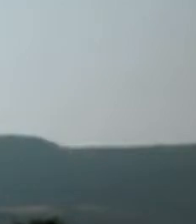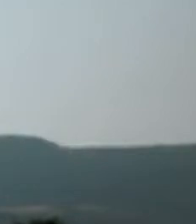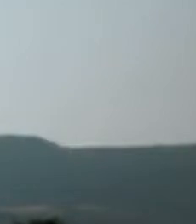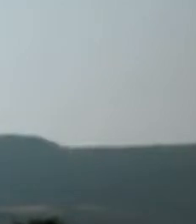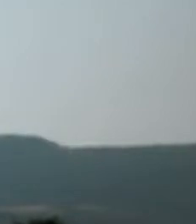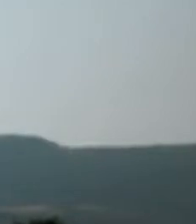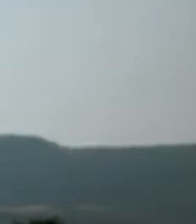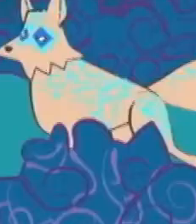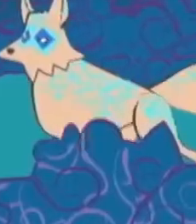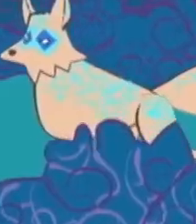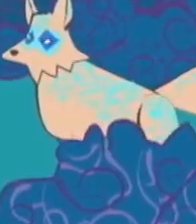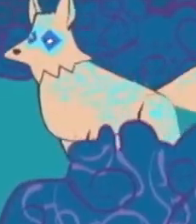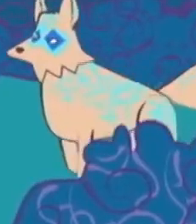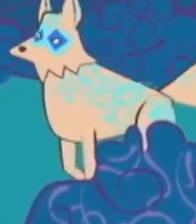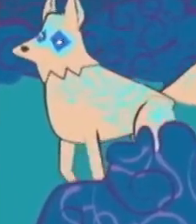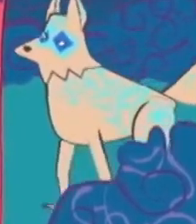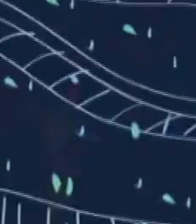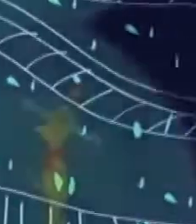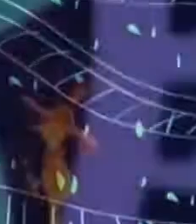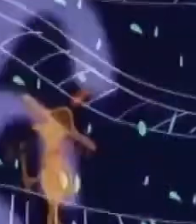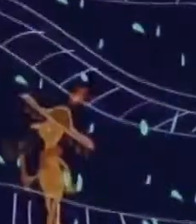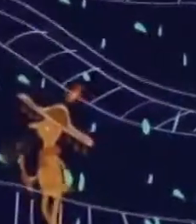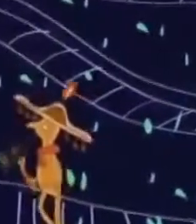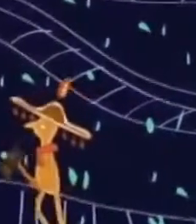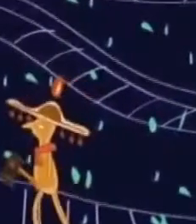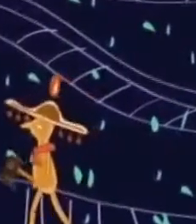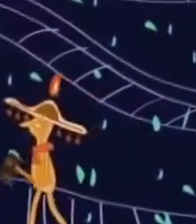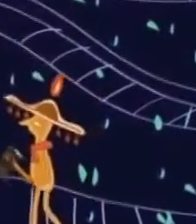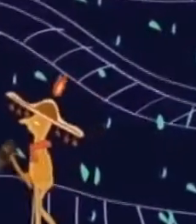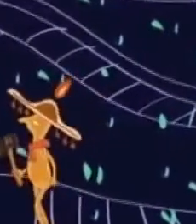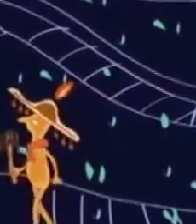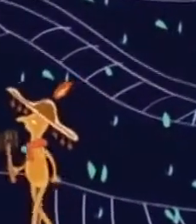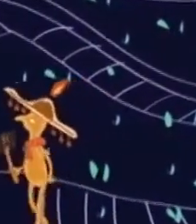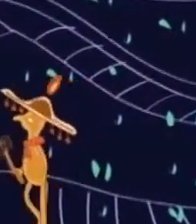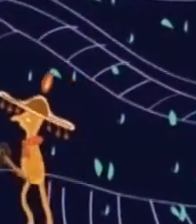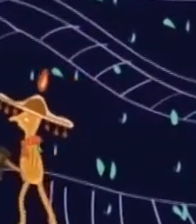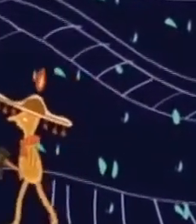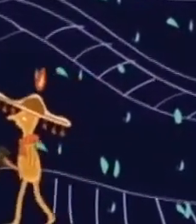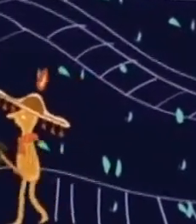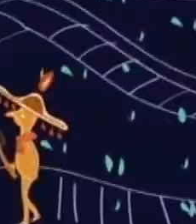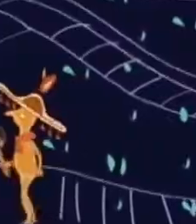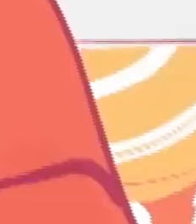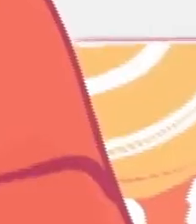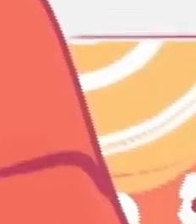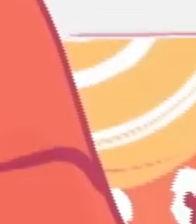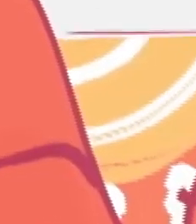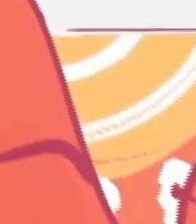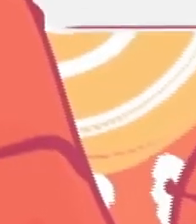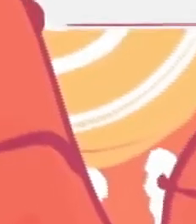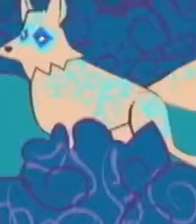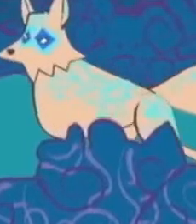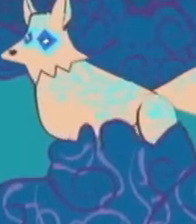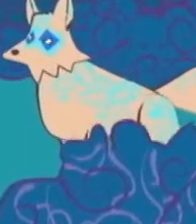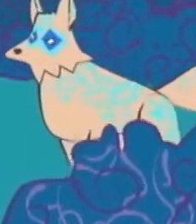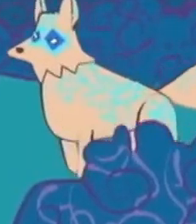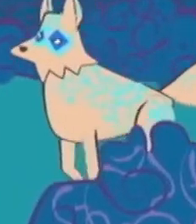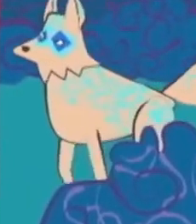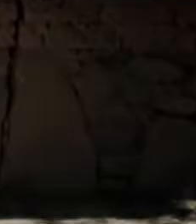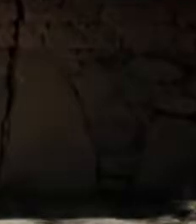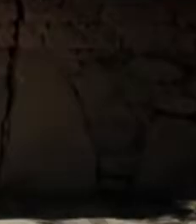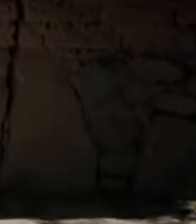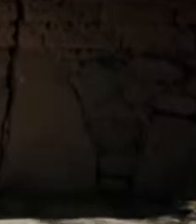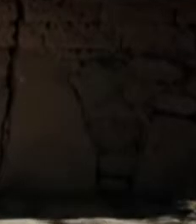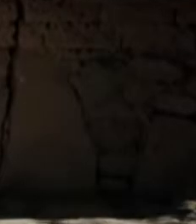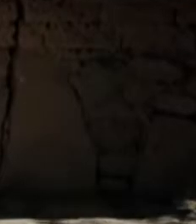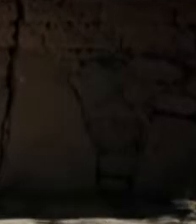La mítica cultura huixarica como nunca antes la habías visto. Sabemos que la tradición oral